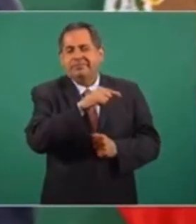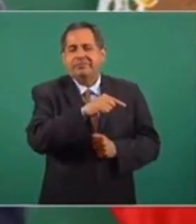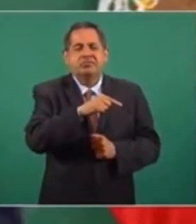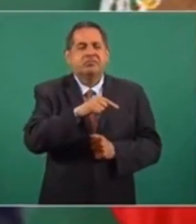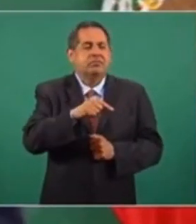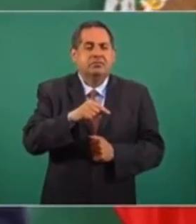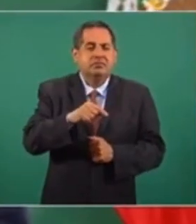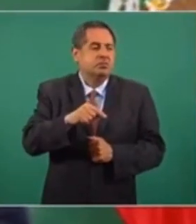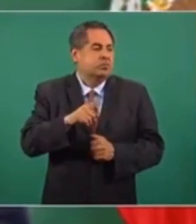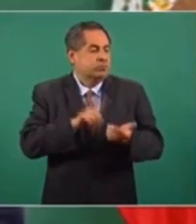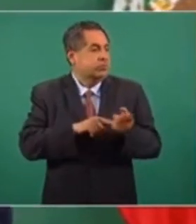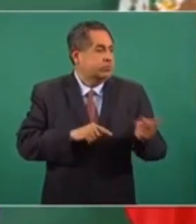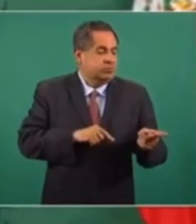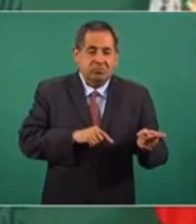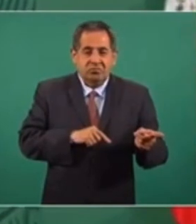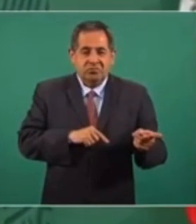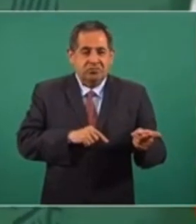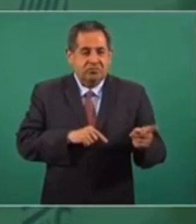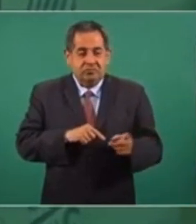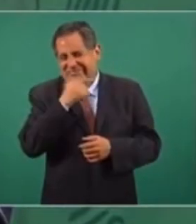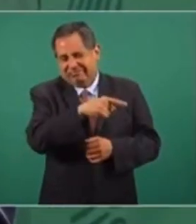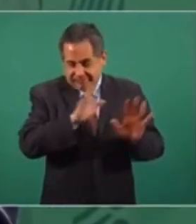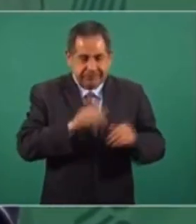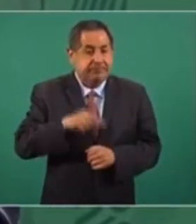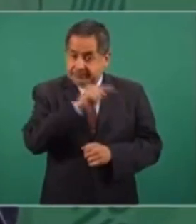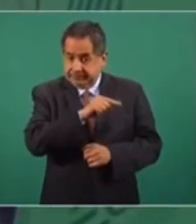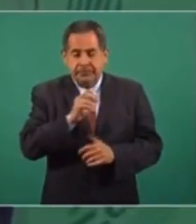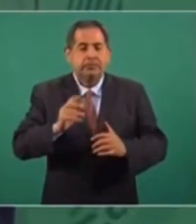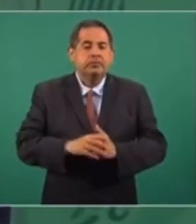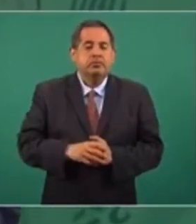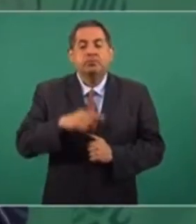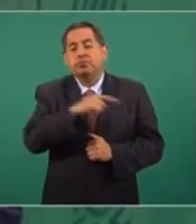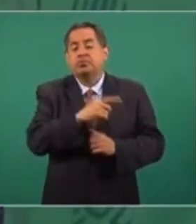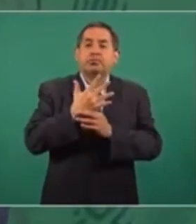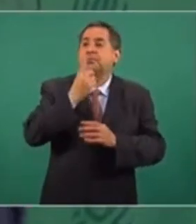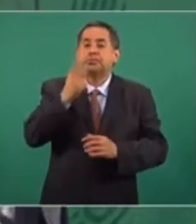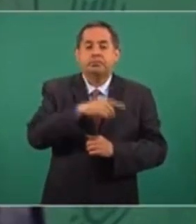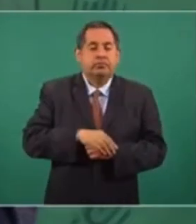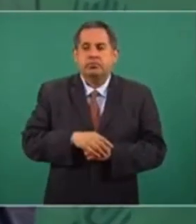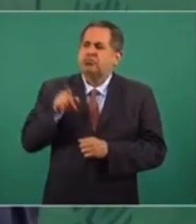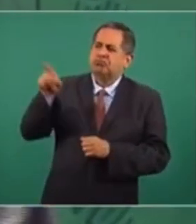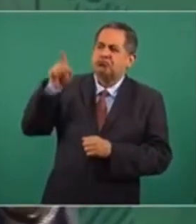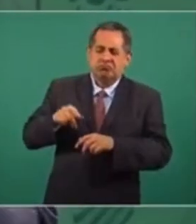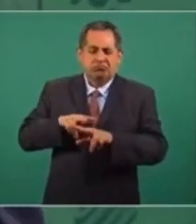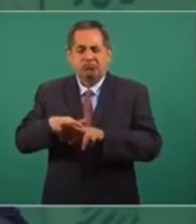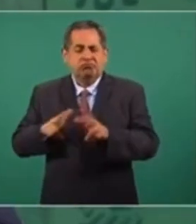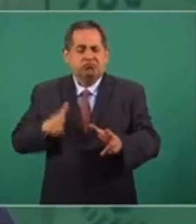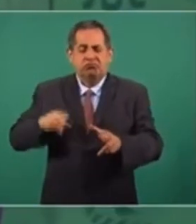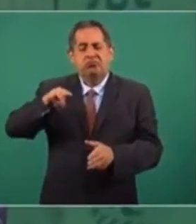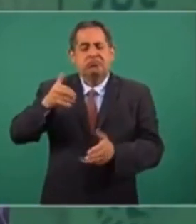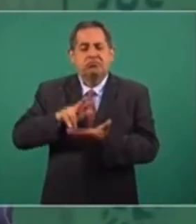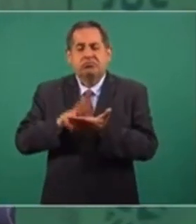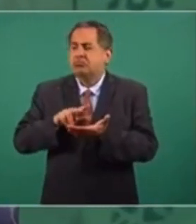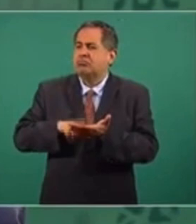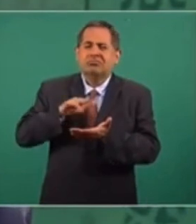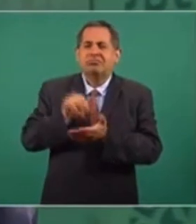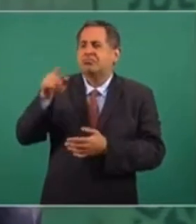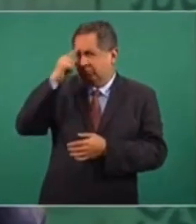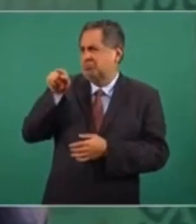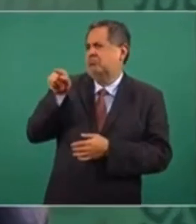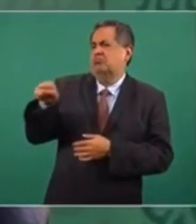económico, sino también en lo intelectual. Decía que el Tren Maya se estaba haciendo para que la casa